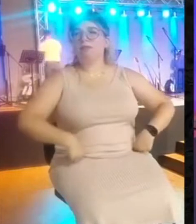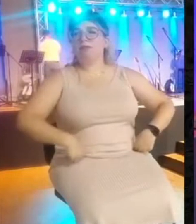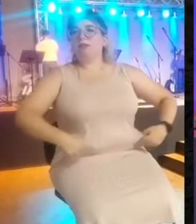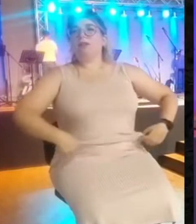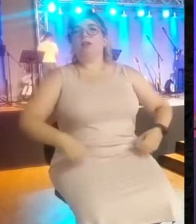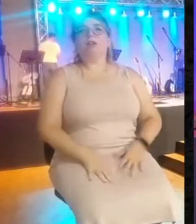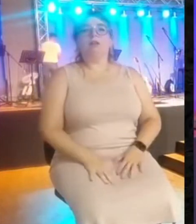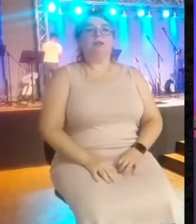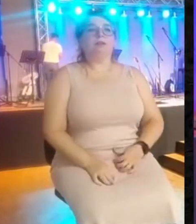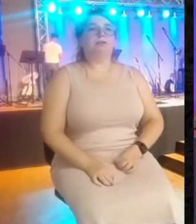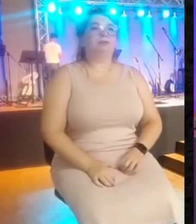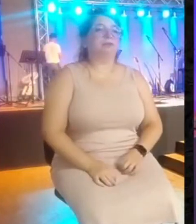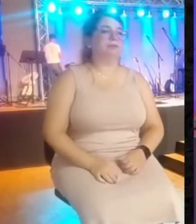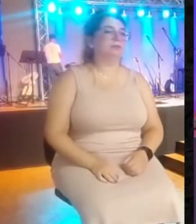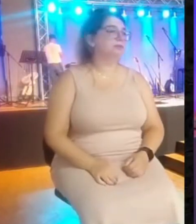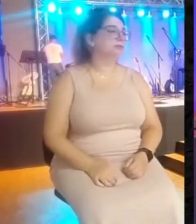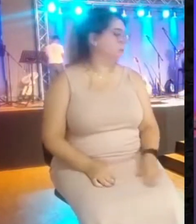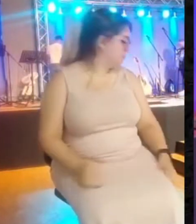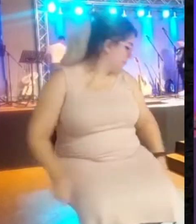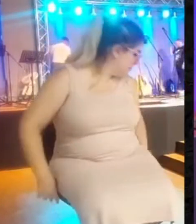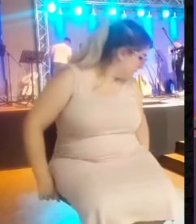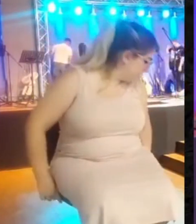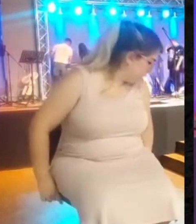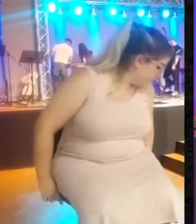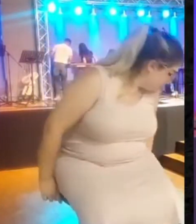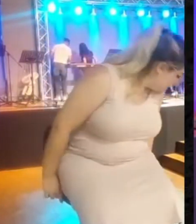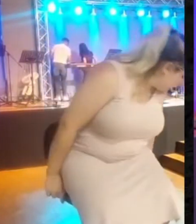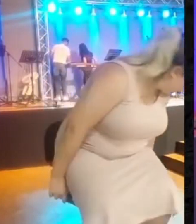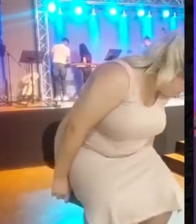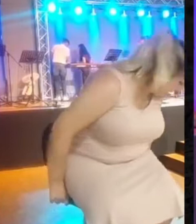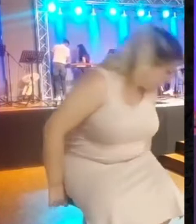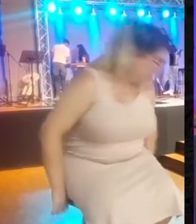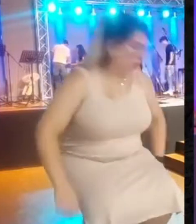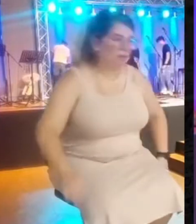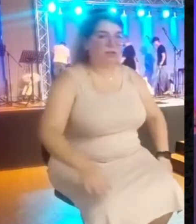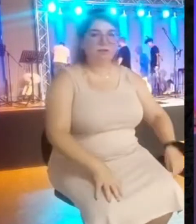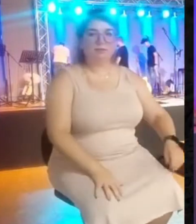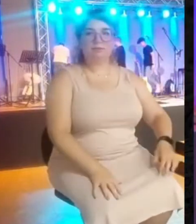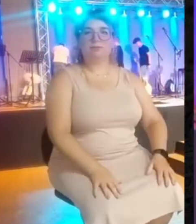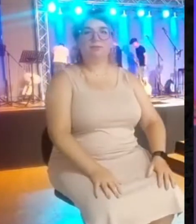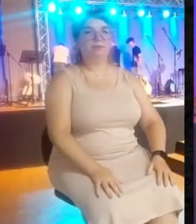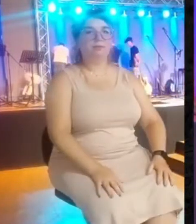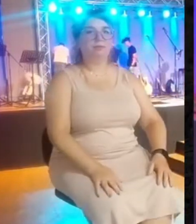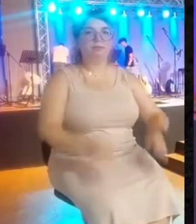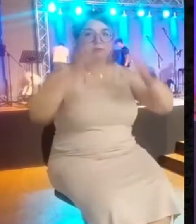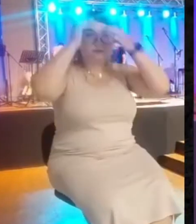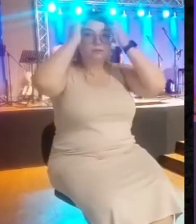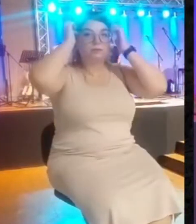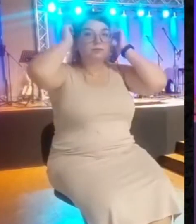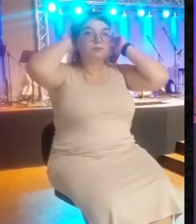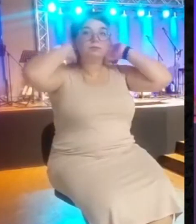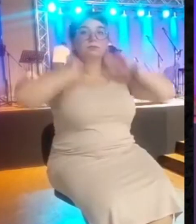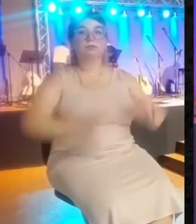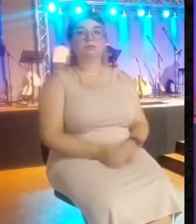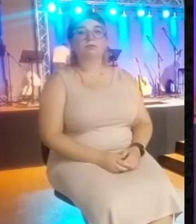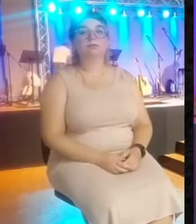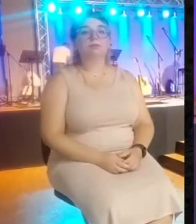Muy bien, vamos a leer Primera de Reyes en el capítulo 17, versículo 1 al 7, y luego, no sé si dará